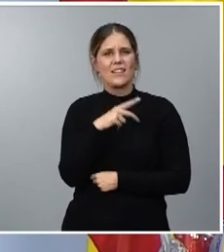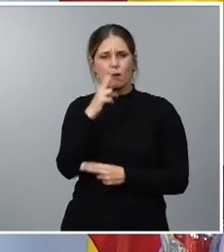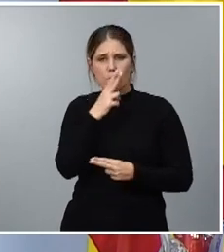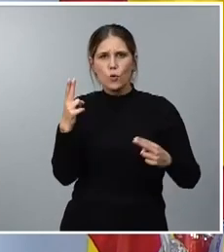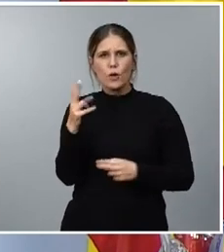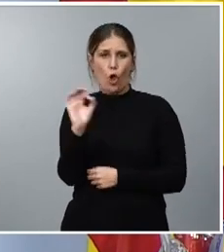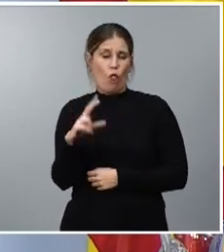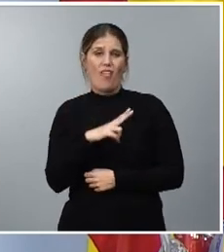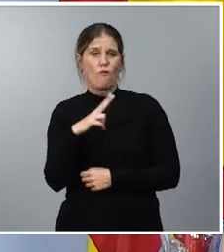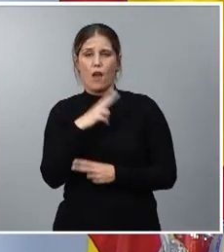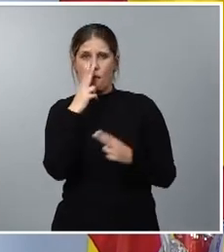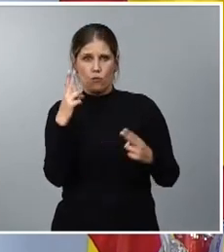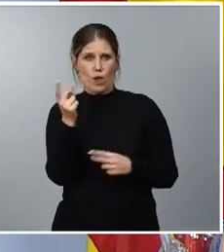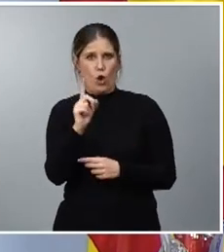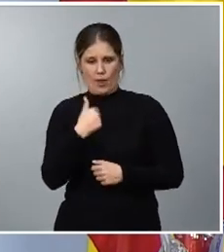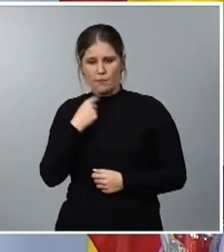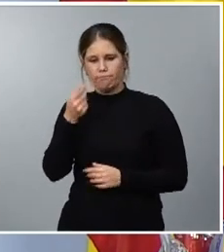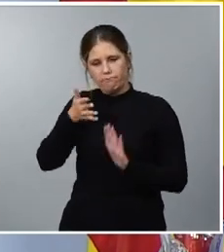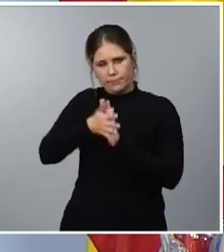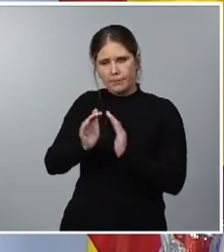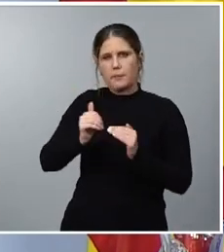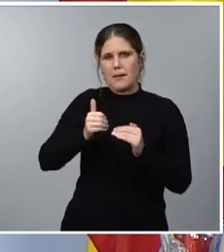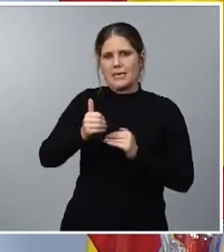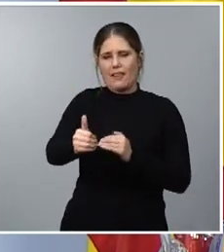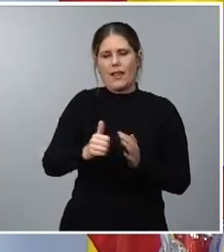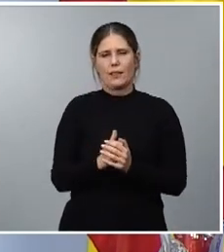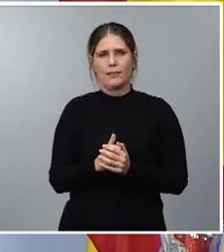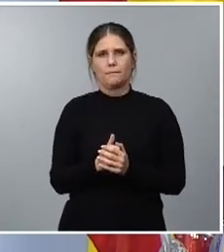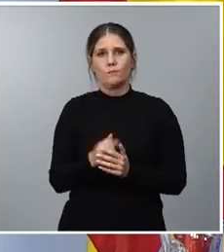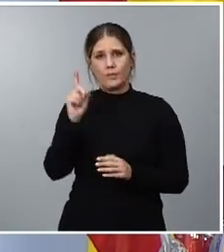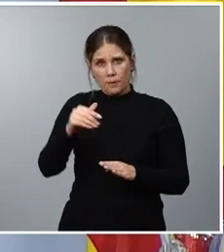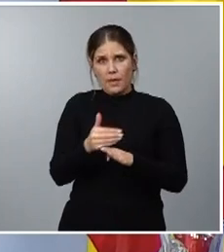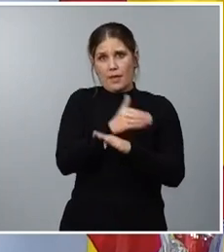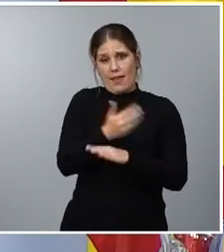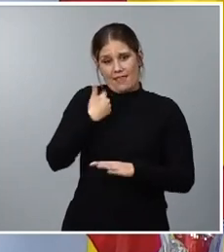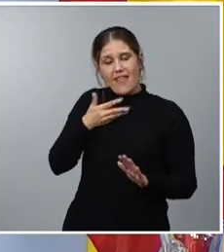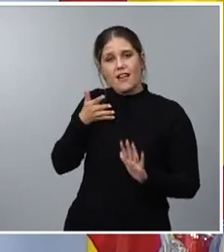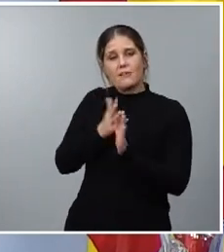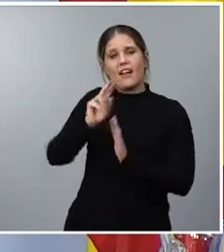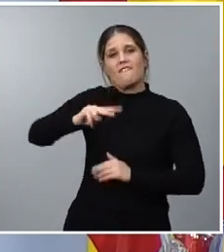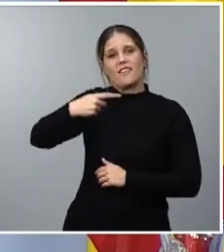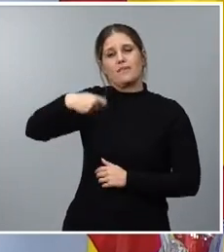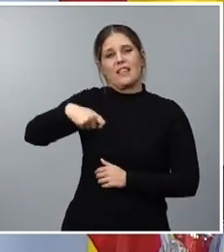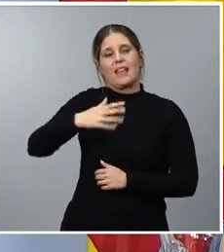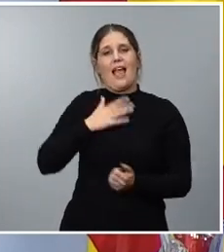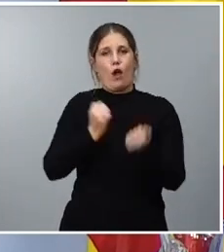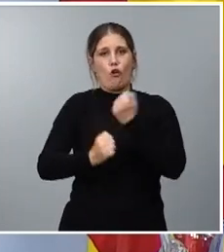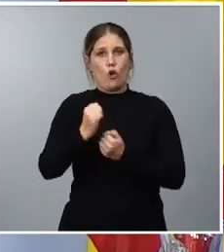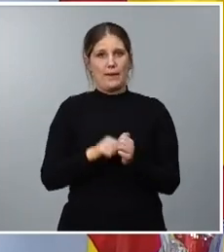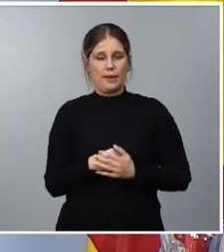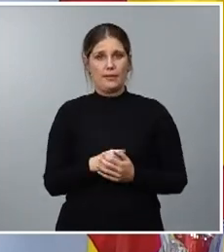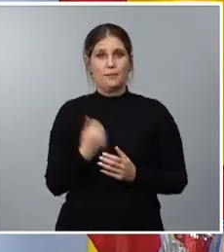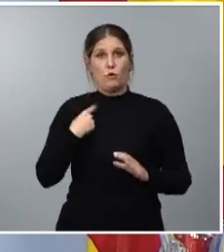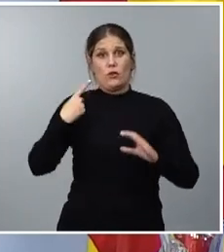deuda pública como veremos más adelante y ha también anticipado la vicepresidenta económica. El capítulo de transferencias de